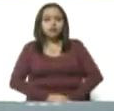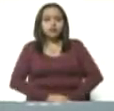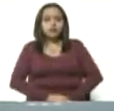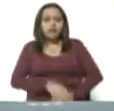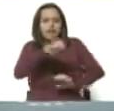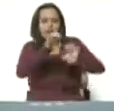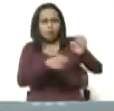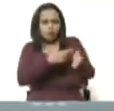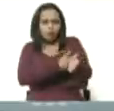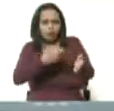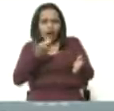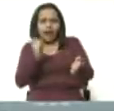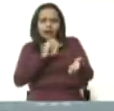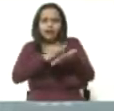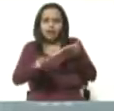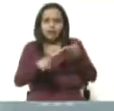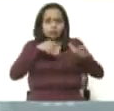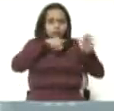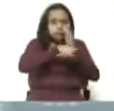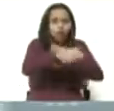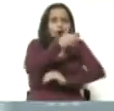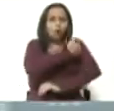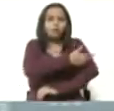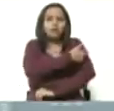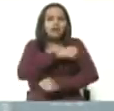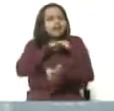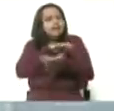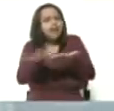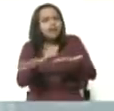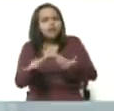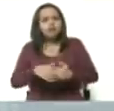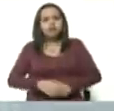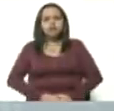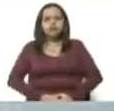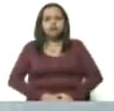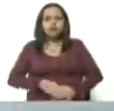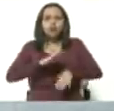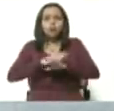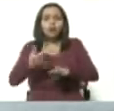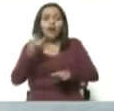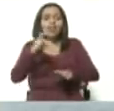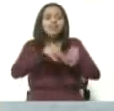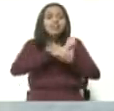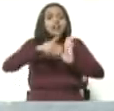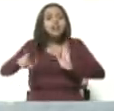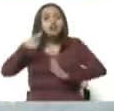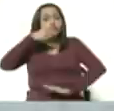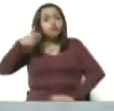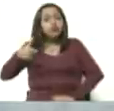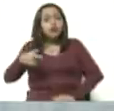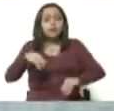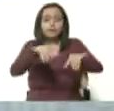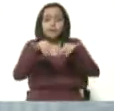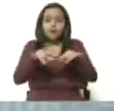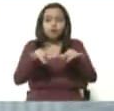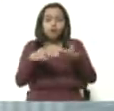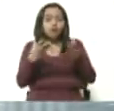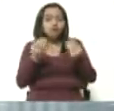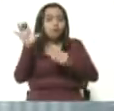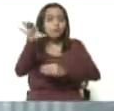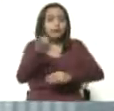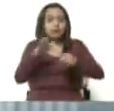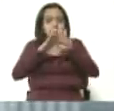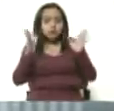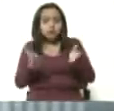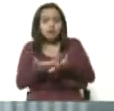pruebas son gratuitas. La hospitalización es absolutamente gratuita porque es un derecho del pueblo. Y así es en muchos países del